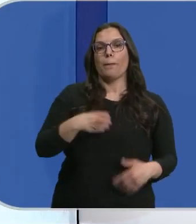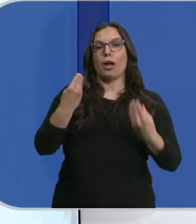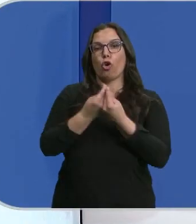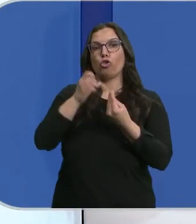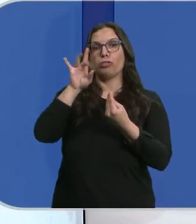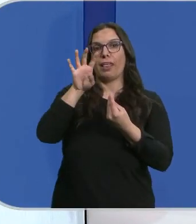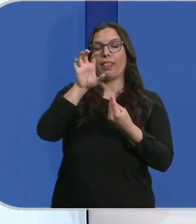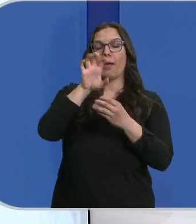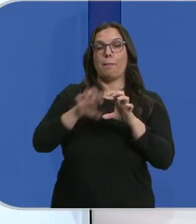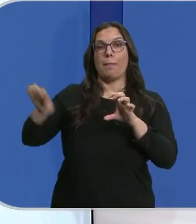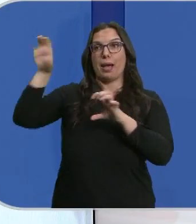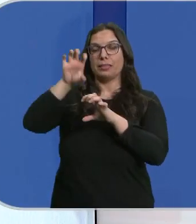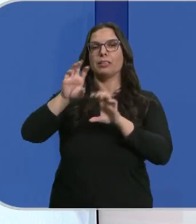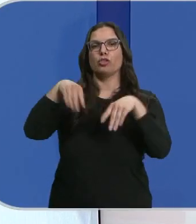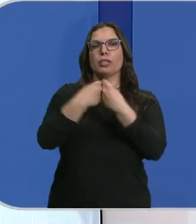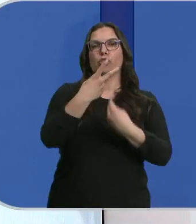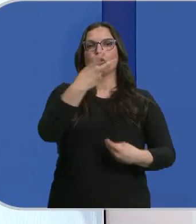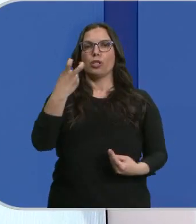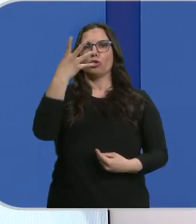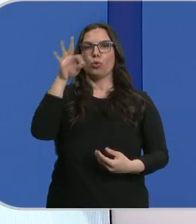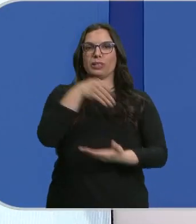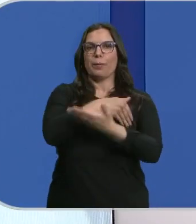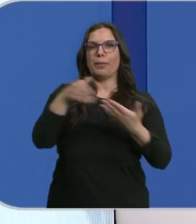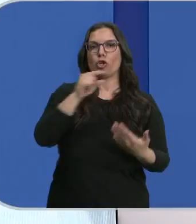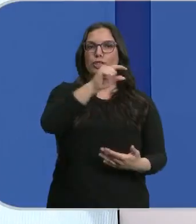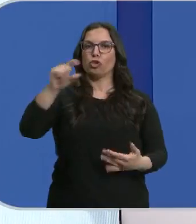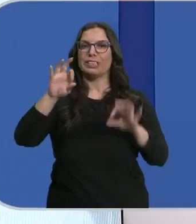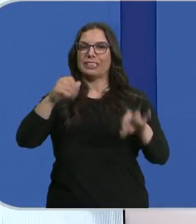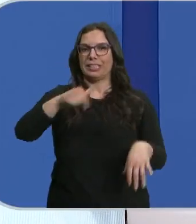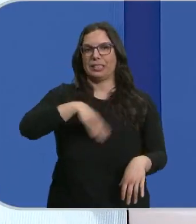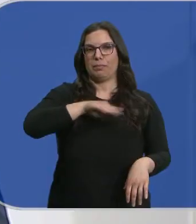países miembros de 250 millones de dosis de la vacuna española.